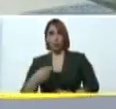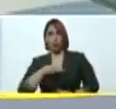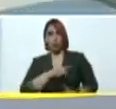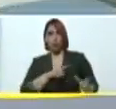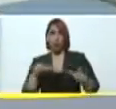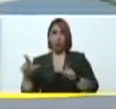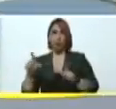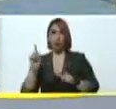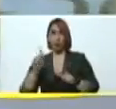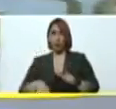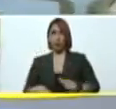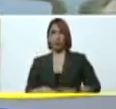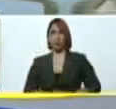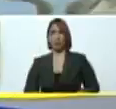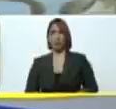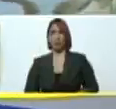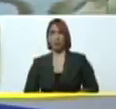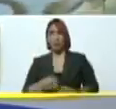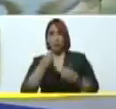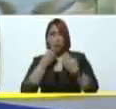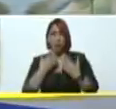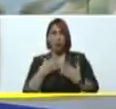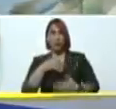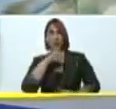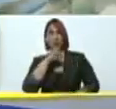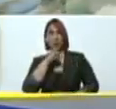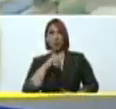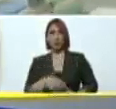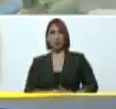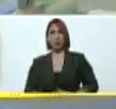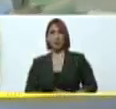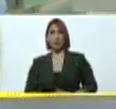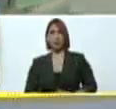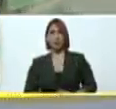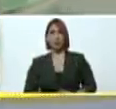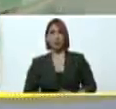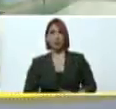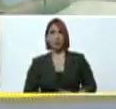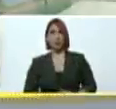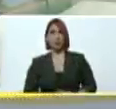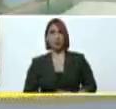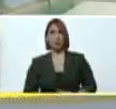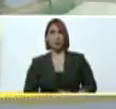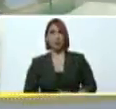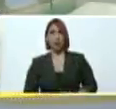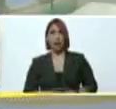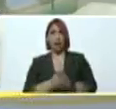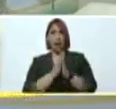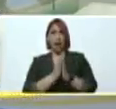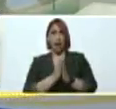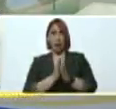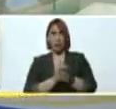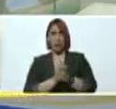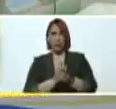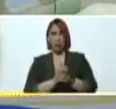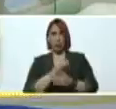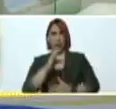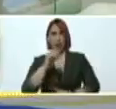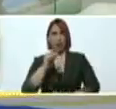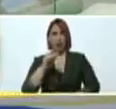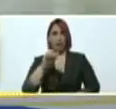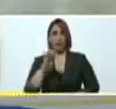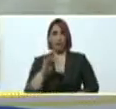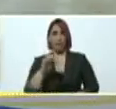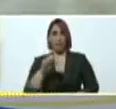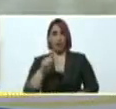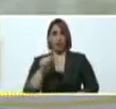también buenas noticias a mis vecinos del cafetal mis vecinos